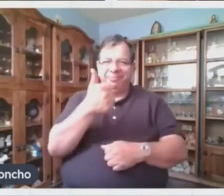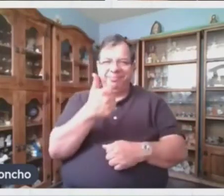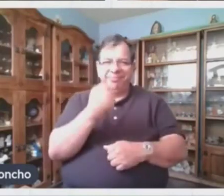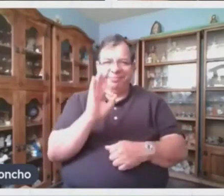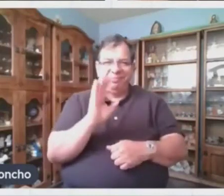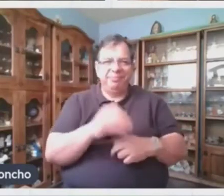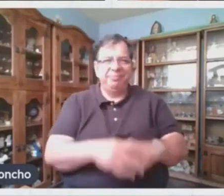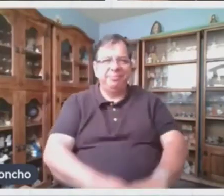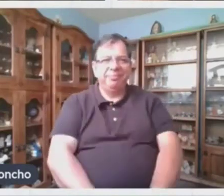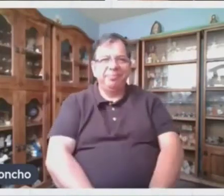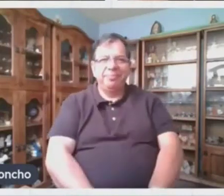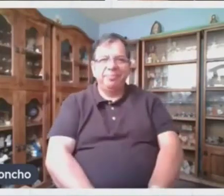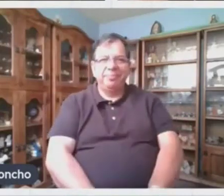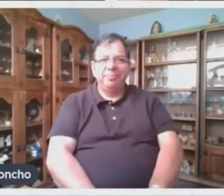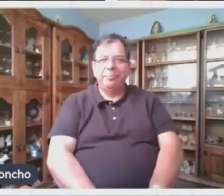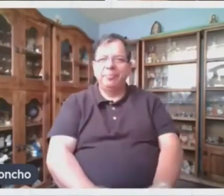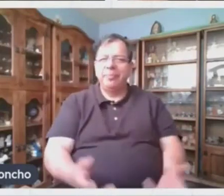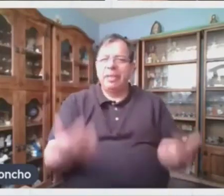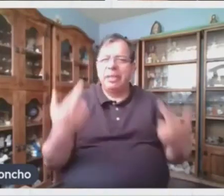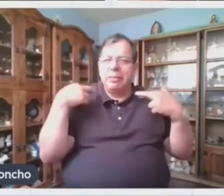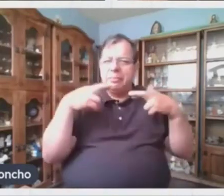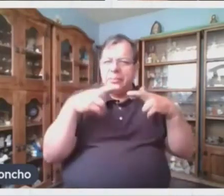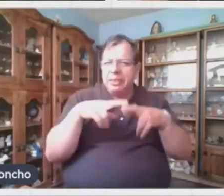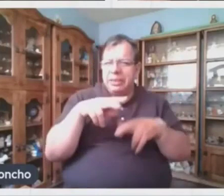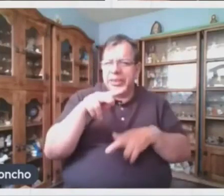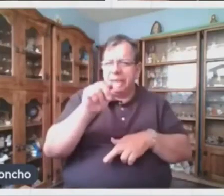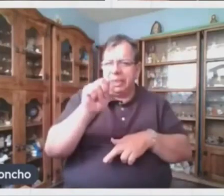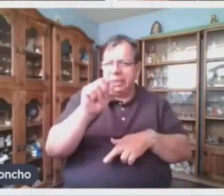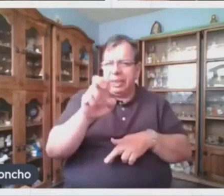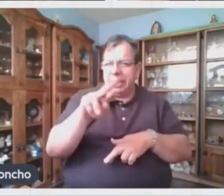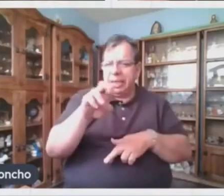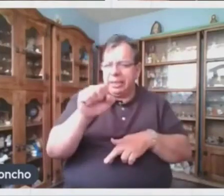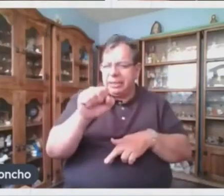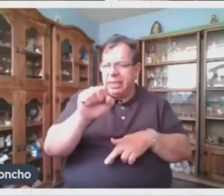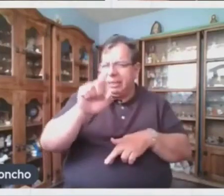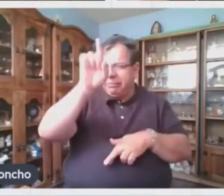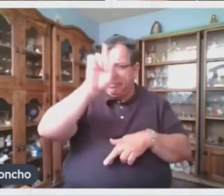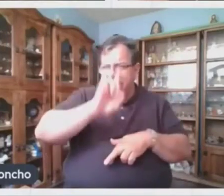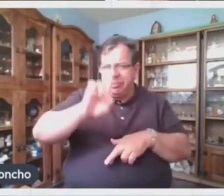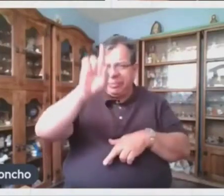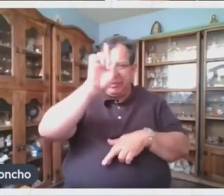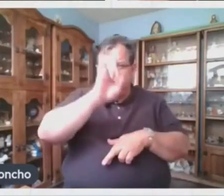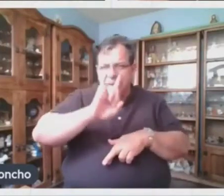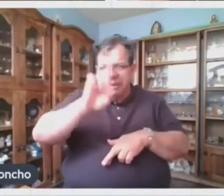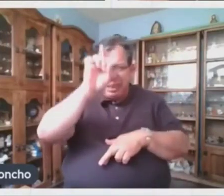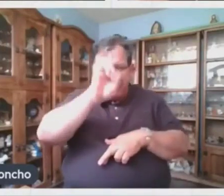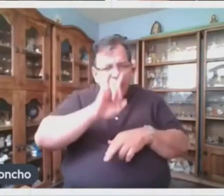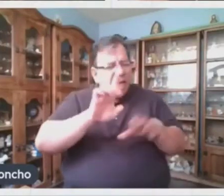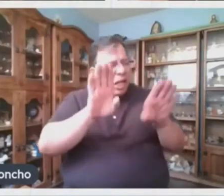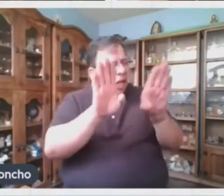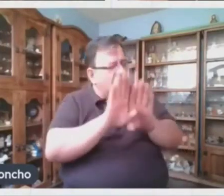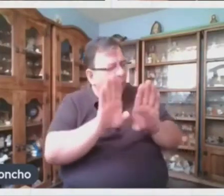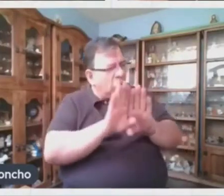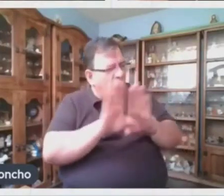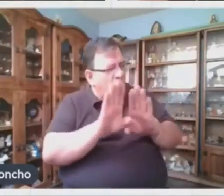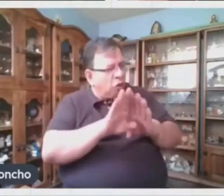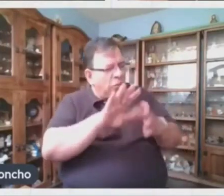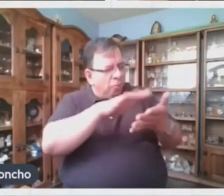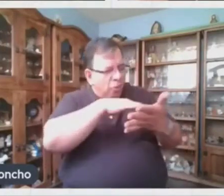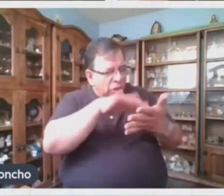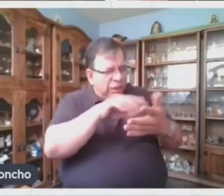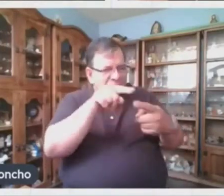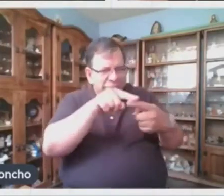Bien. Maestra Teresa, ¿nos podría orientar para poder distinguir entre diferentes tipos de texto?